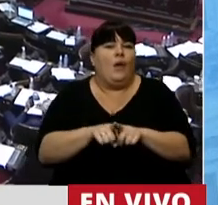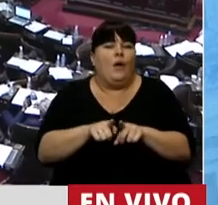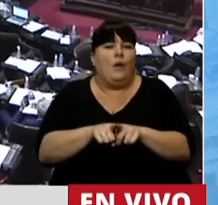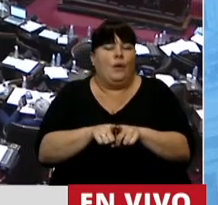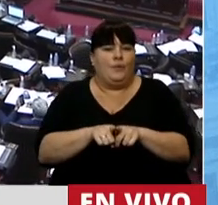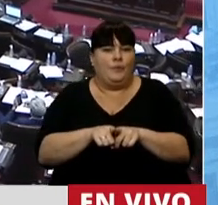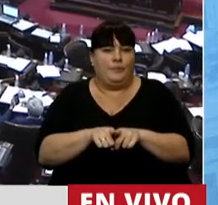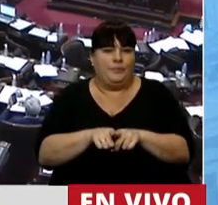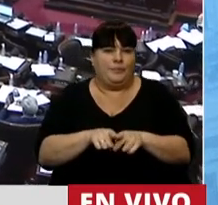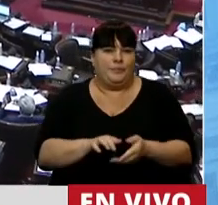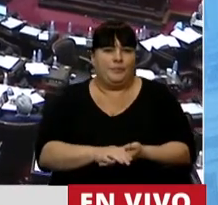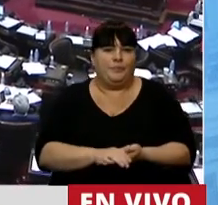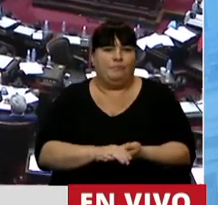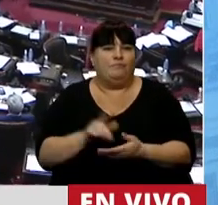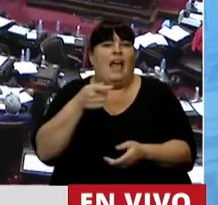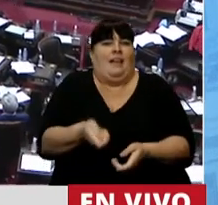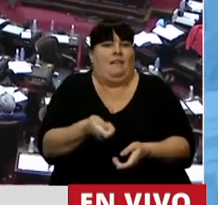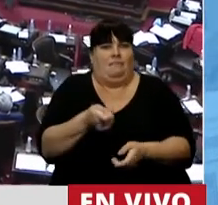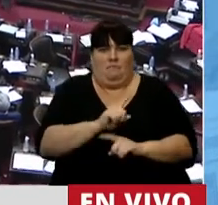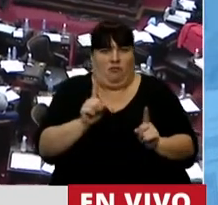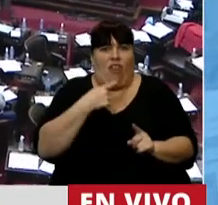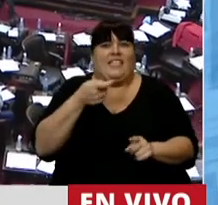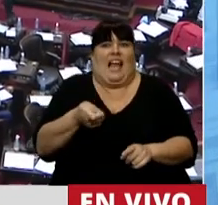un crimen.